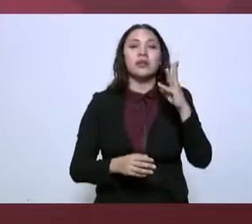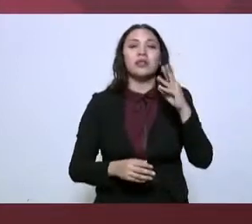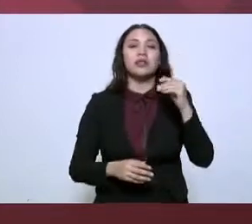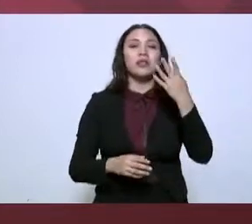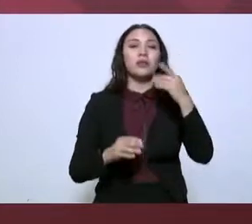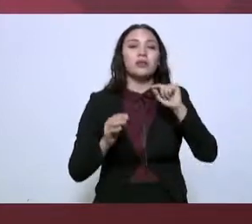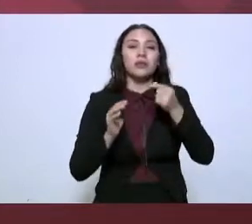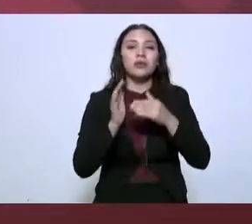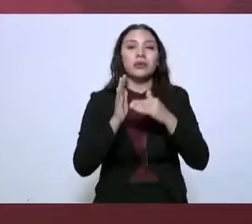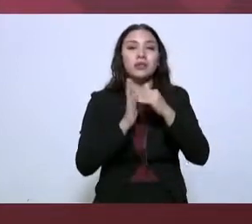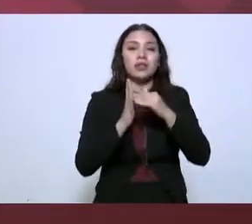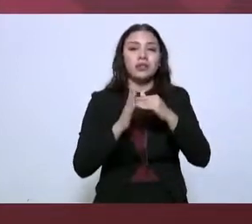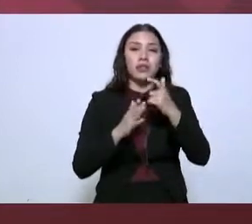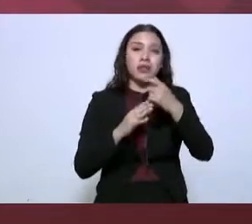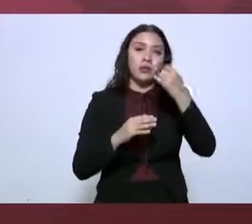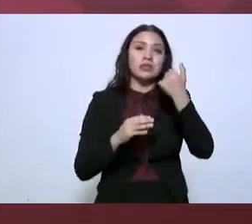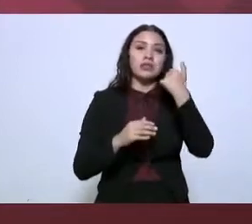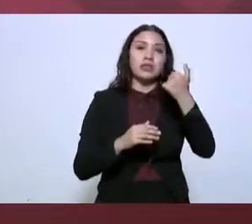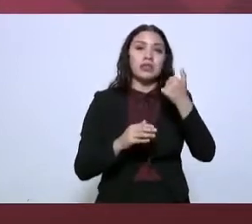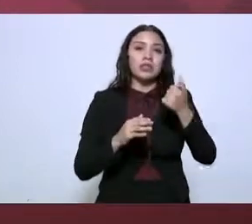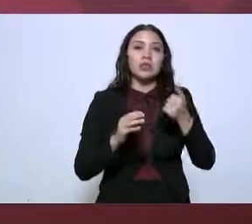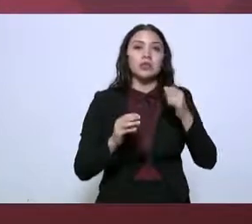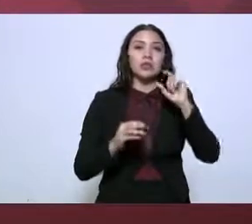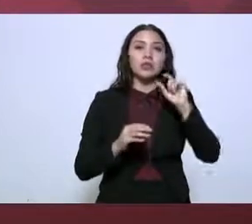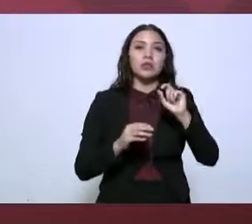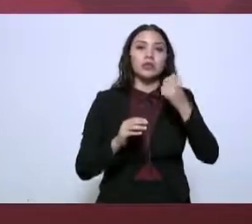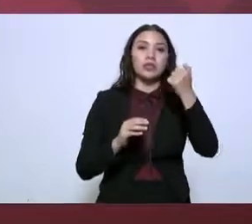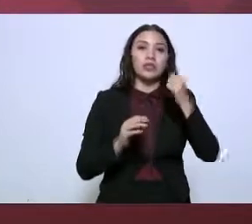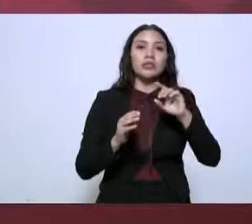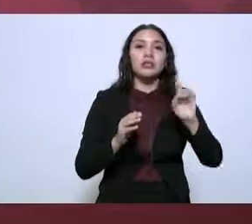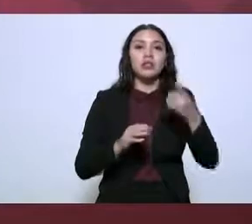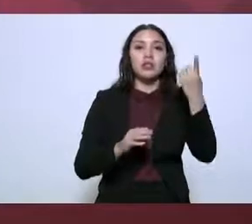y 6.6 millones de dólares.